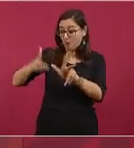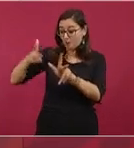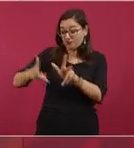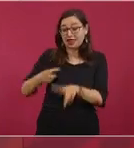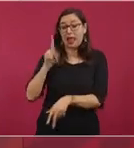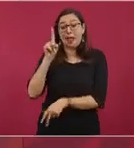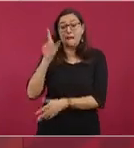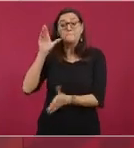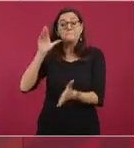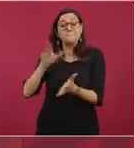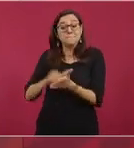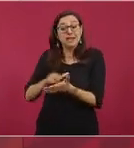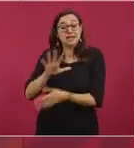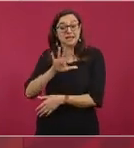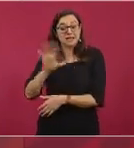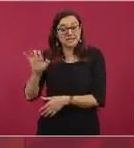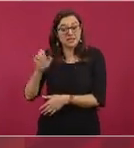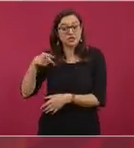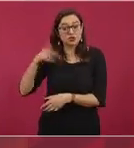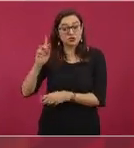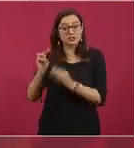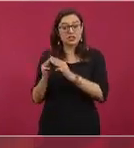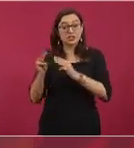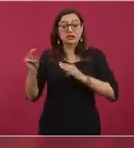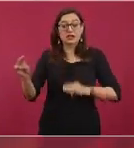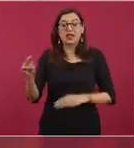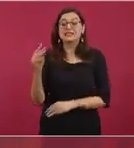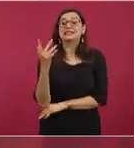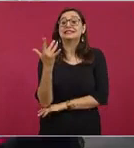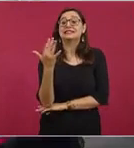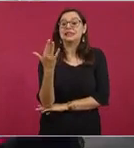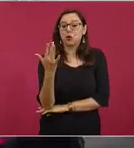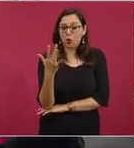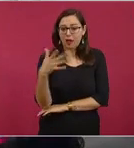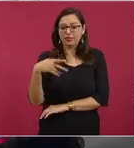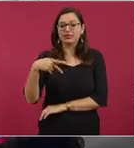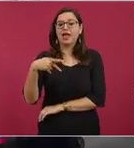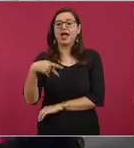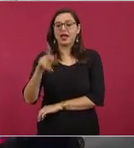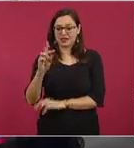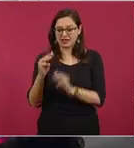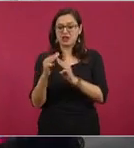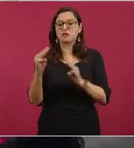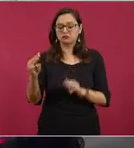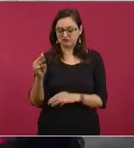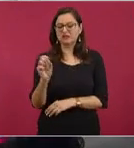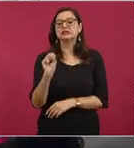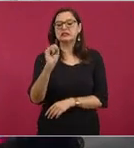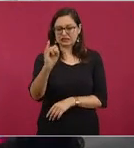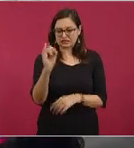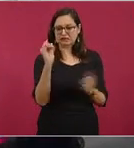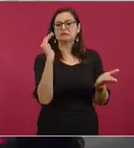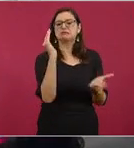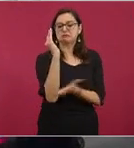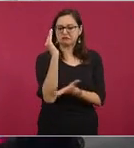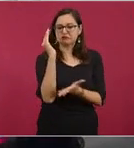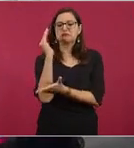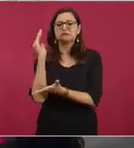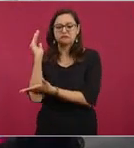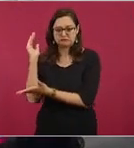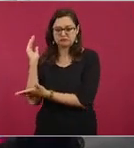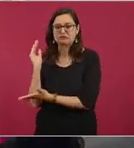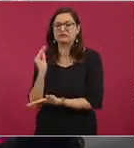kilómetros. Y no es monte alto, no es selva, es un acahual, que es